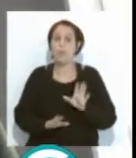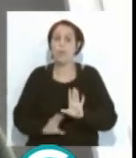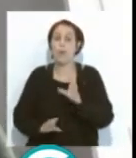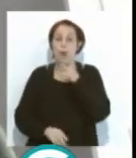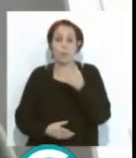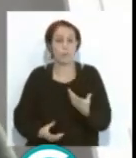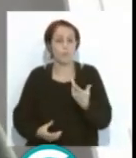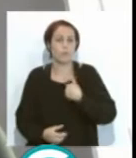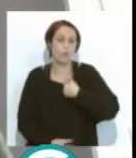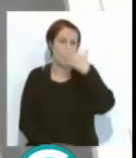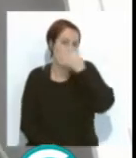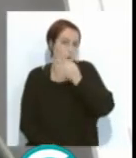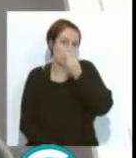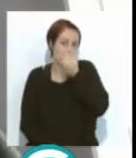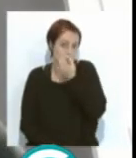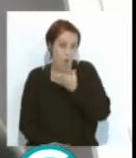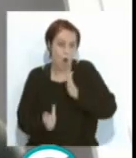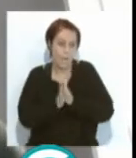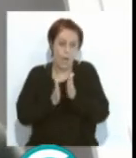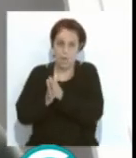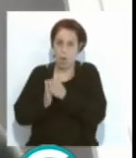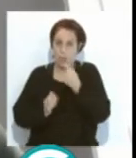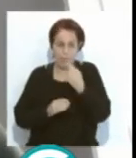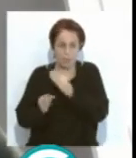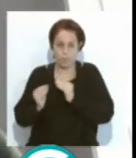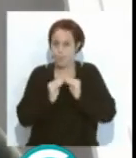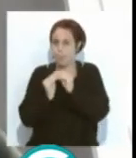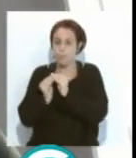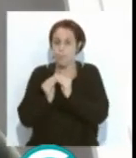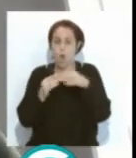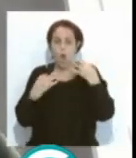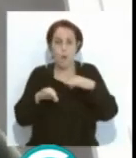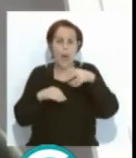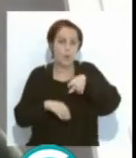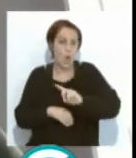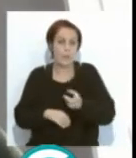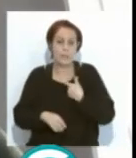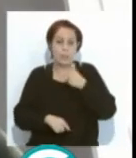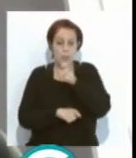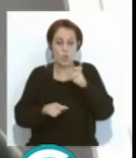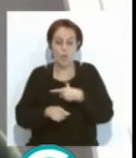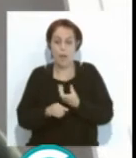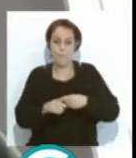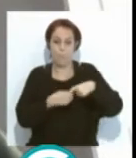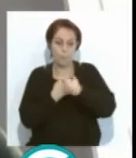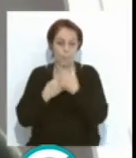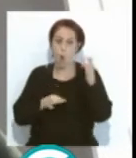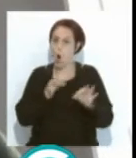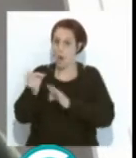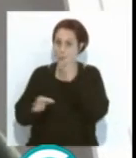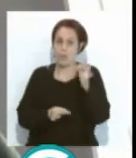mismo yo creo que estaría bien que eso, como dicen mis compañeros, no es normal que el concurso lo organice los participantes y además